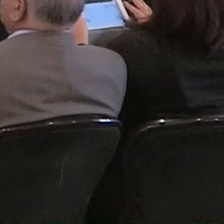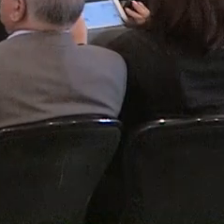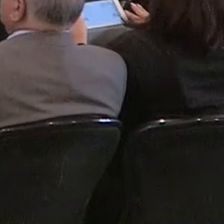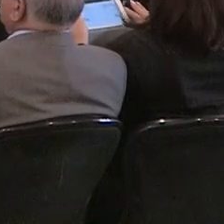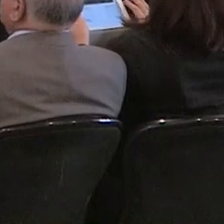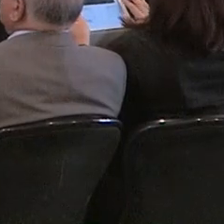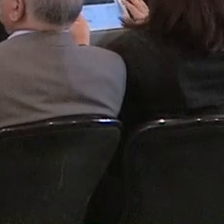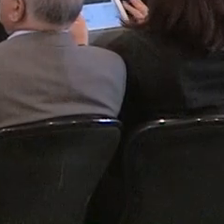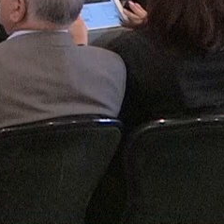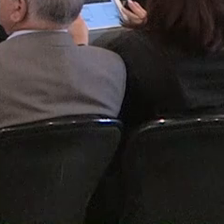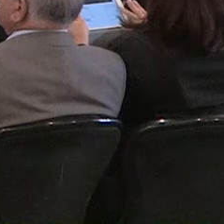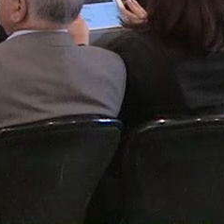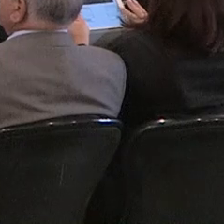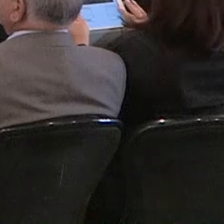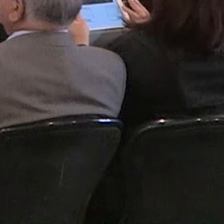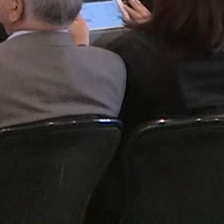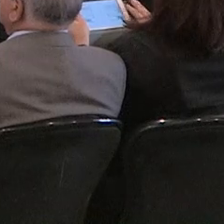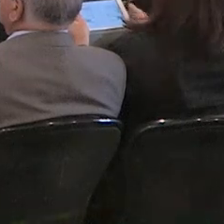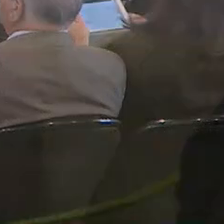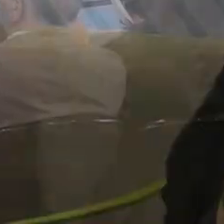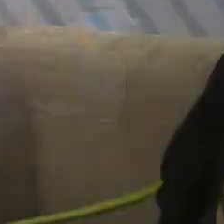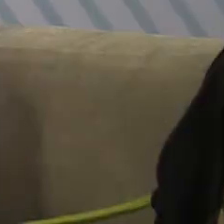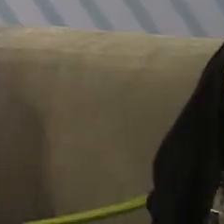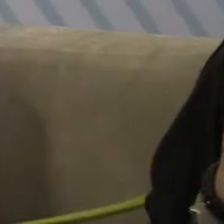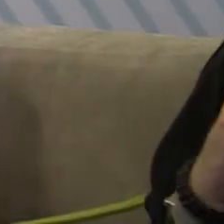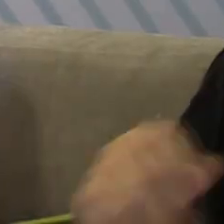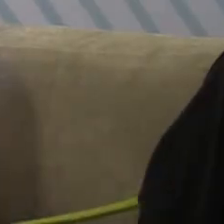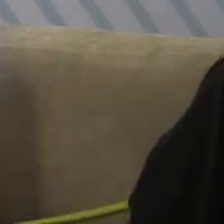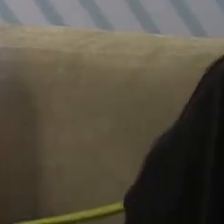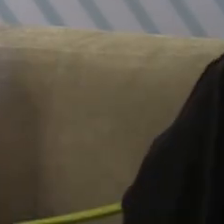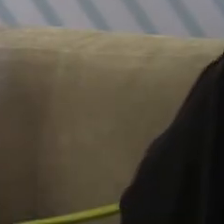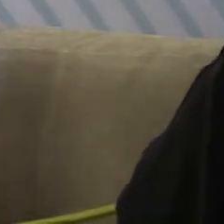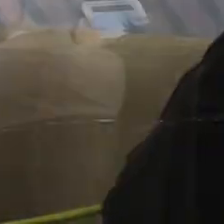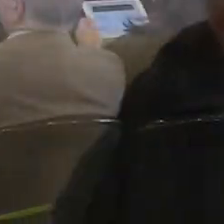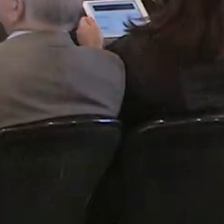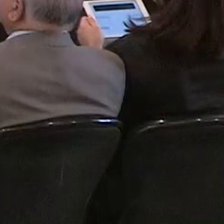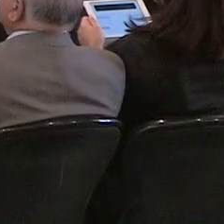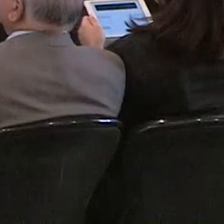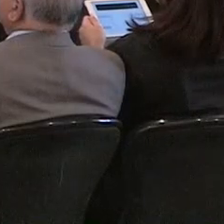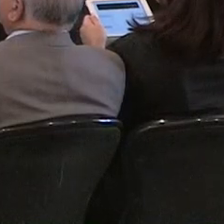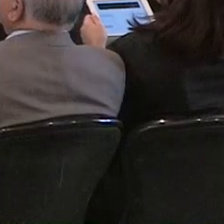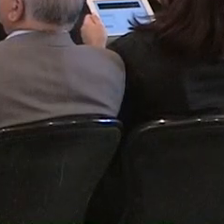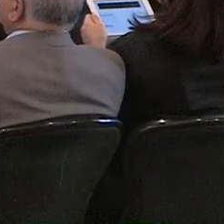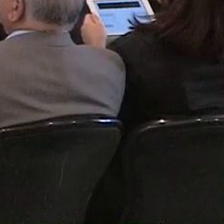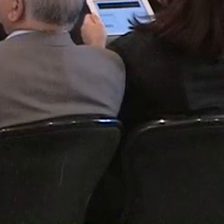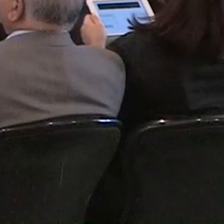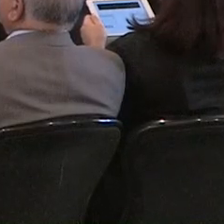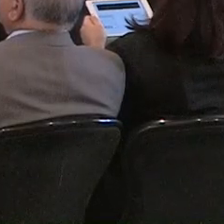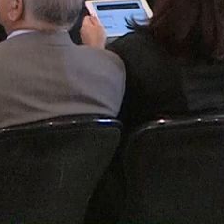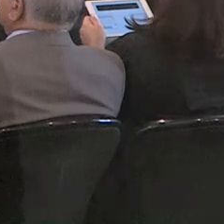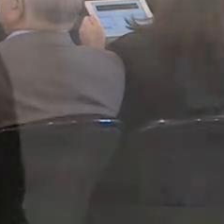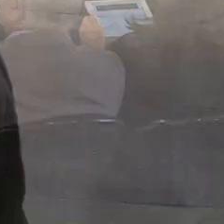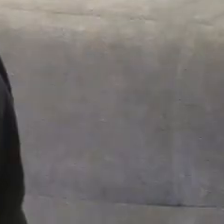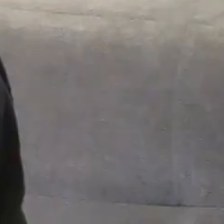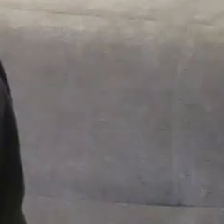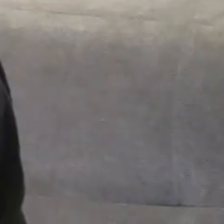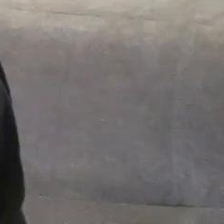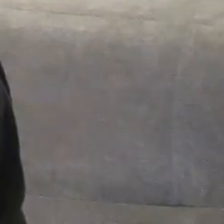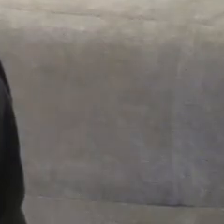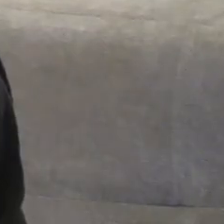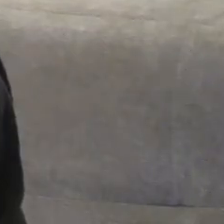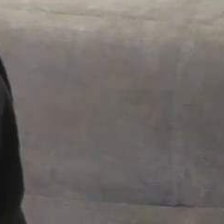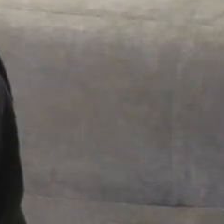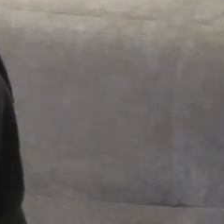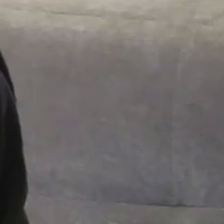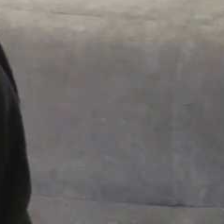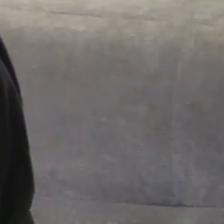Profesora Investigadora del Centro de Estudios Internacionales del Colegio de México. Modera, Gabriela Barquetín, de